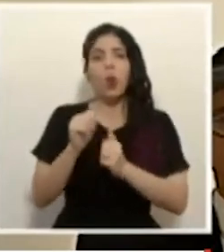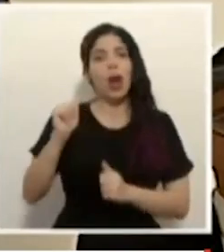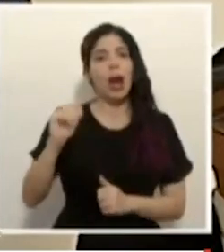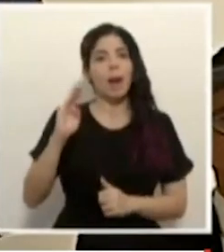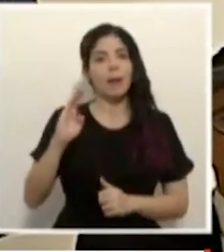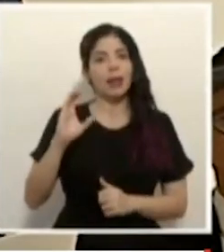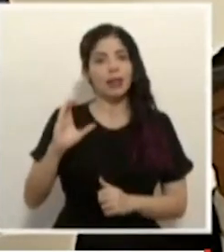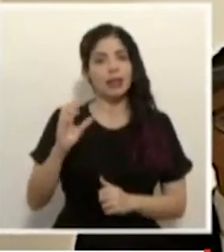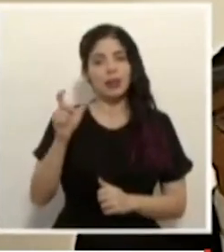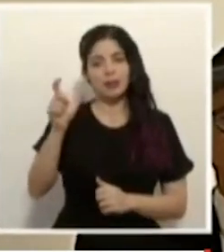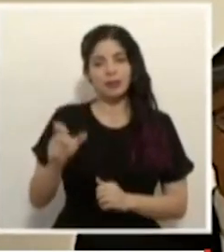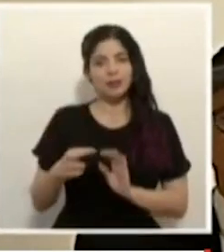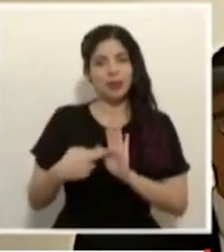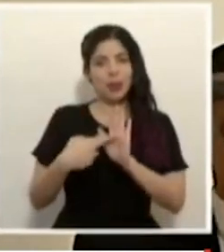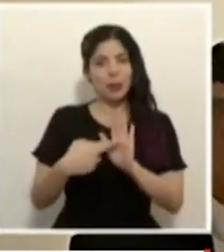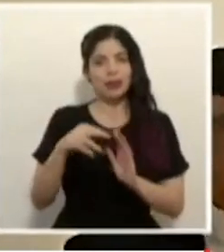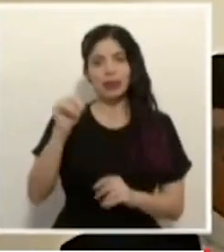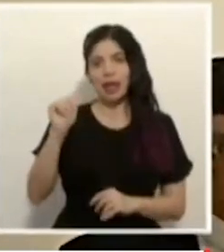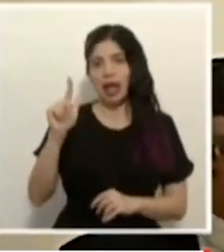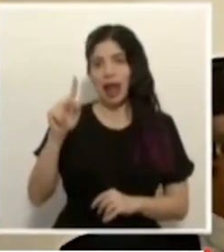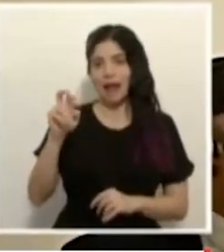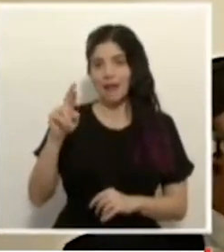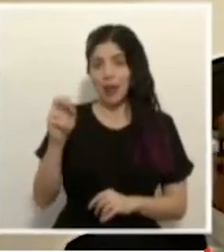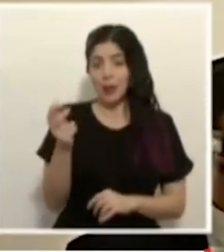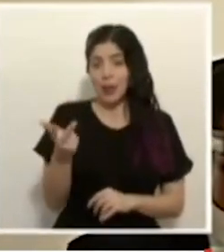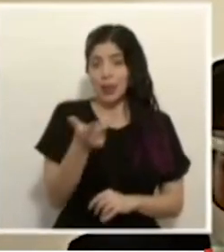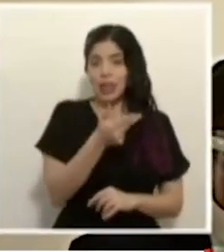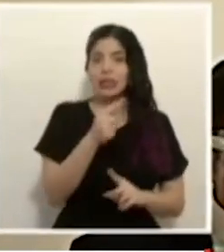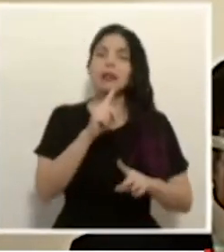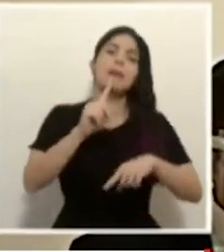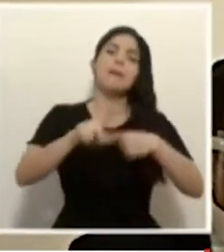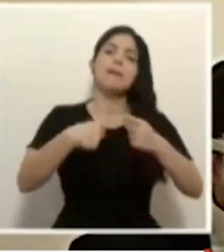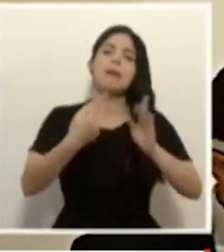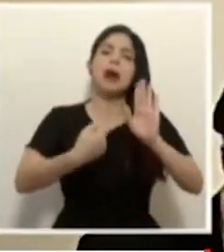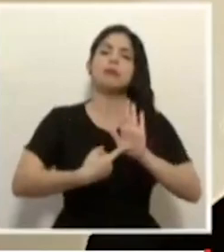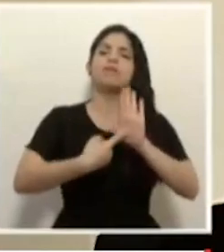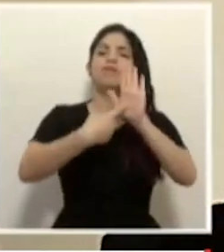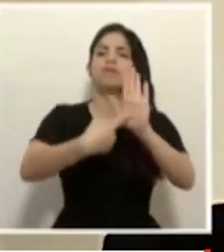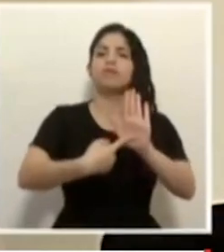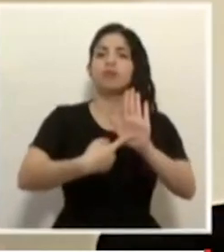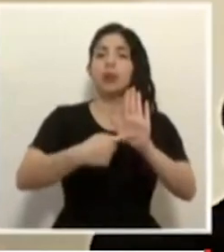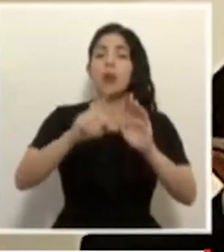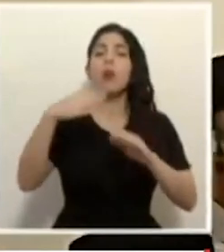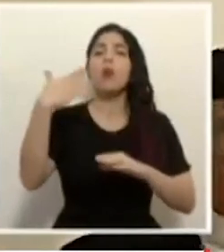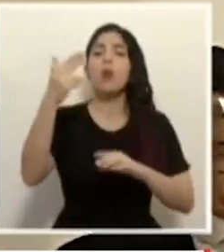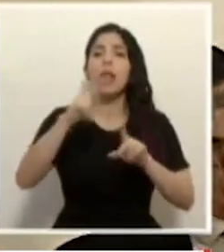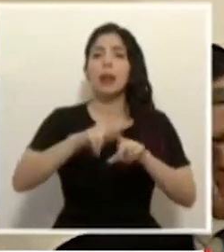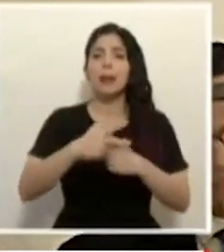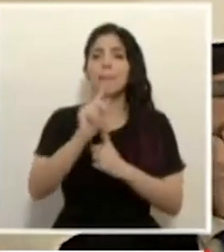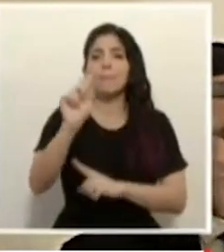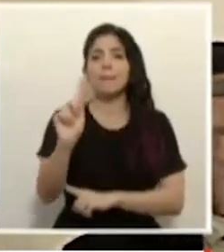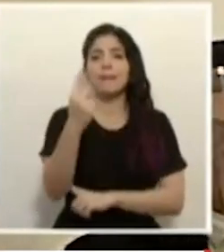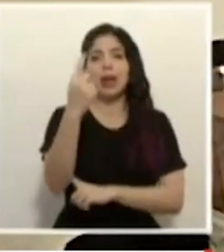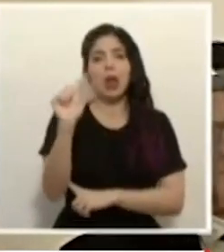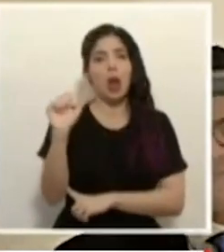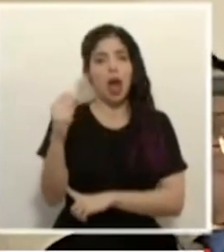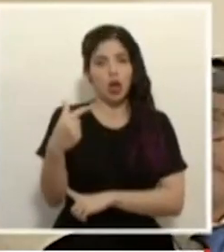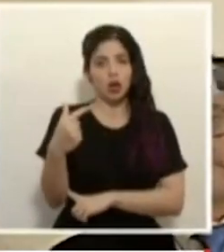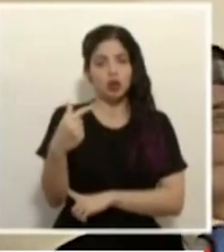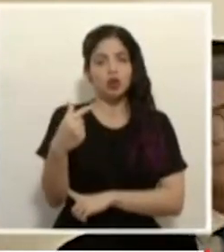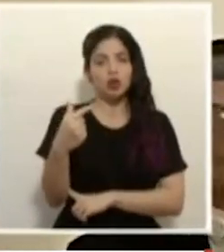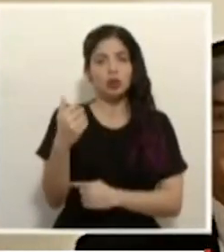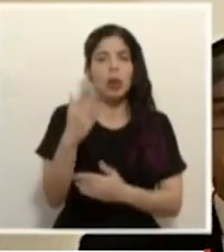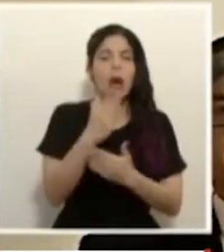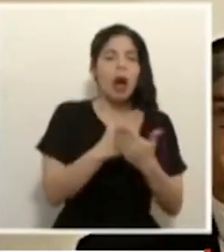representada con don Álvaro, presentarán lo que será a partir del primero de agosto algunos